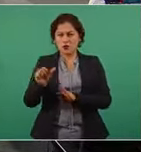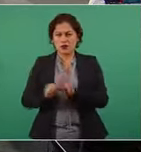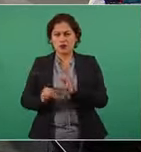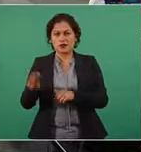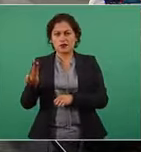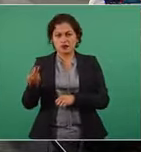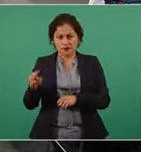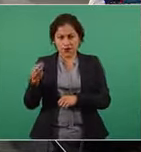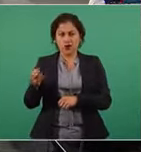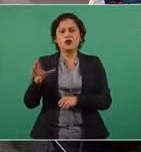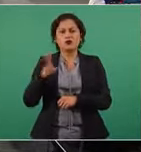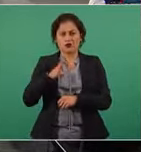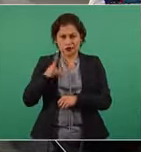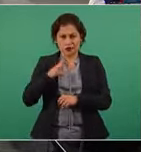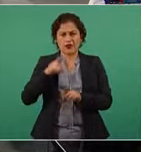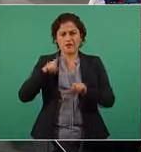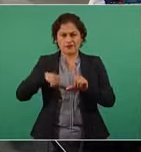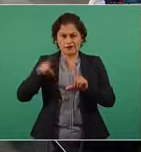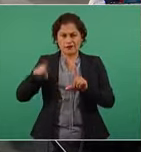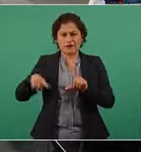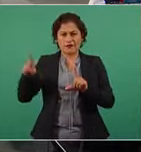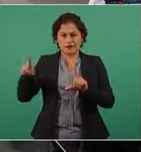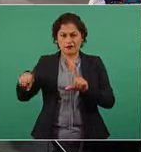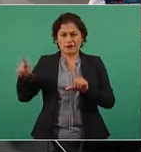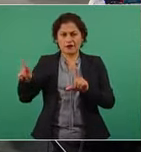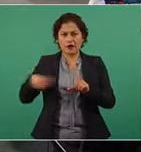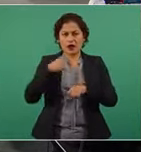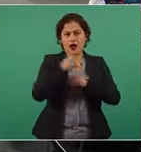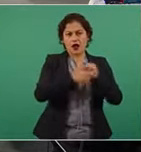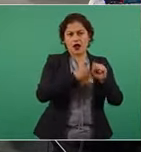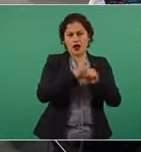Los mayos de cada año.